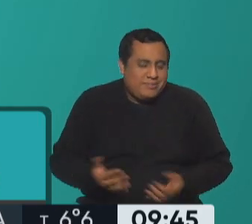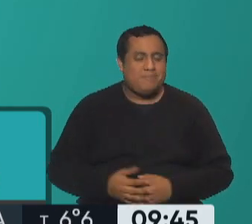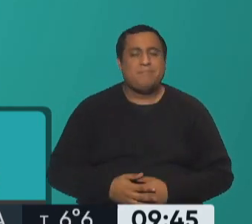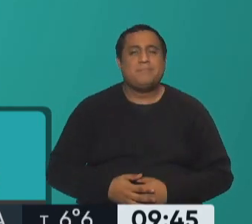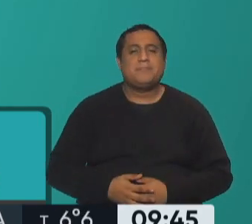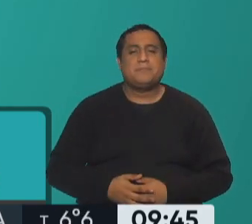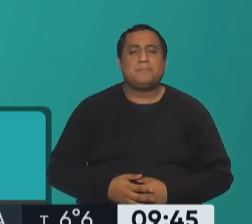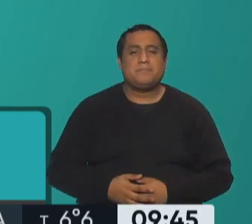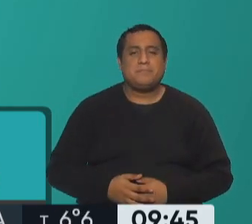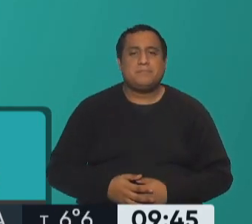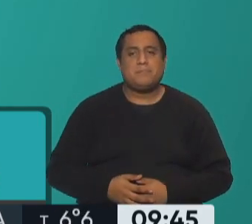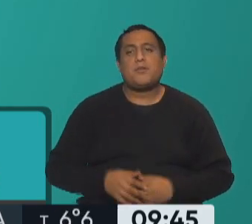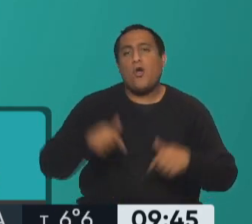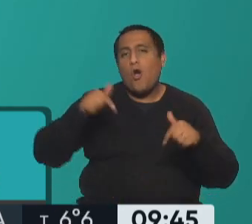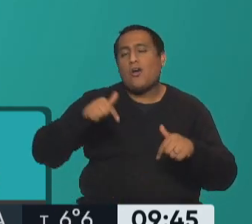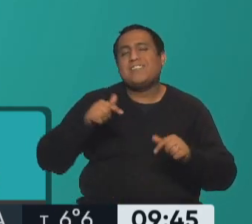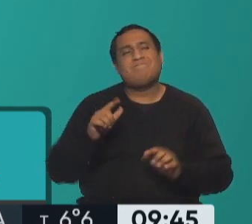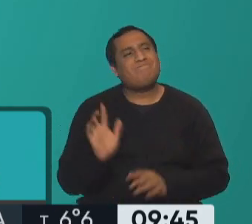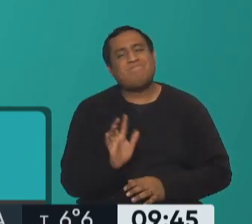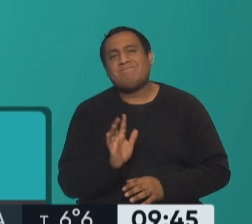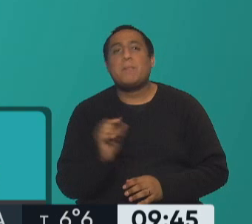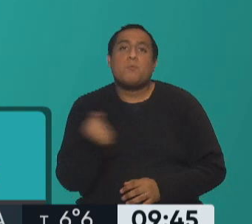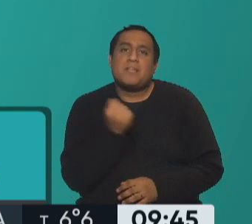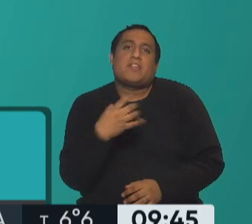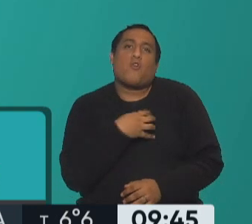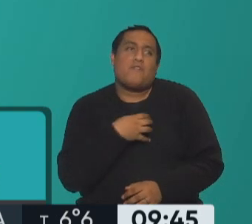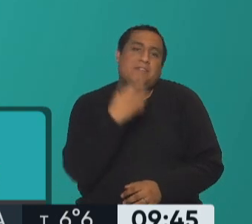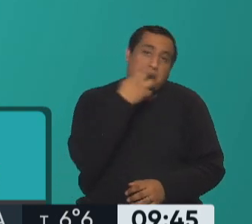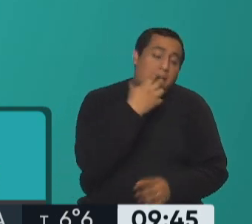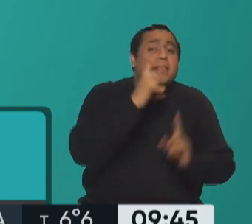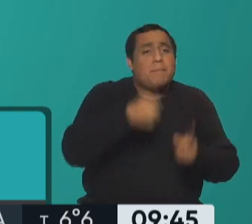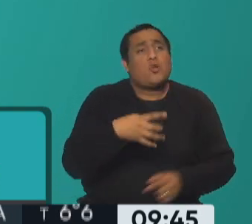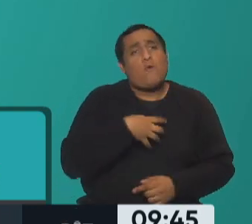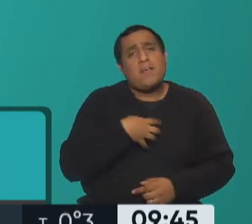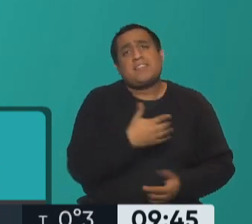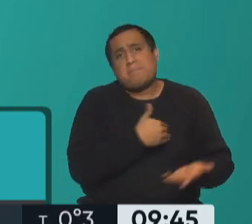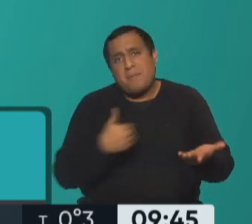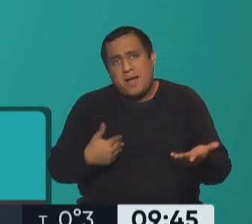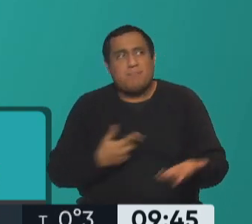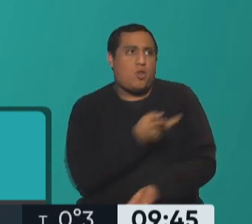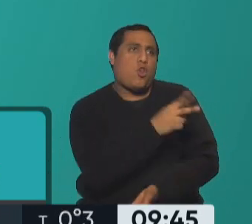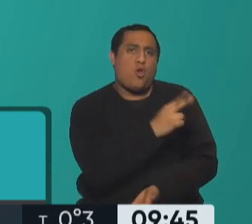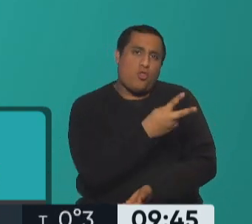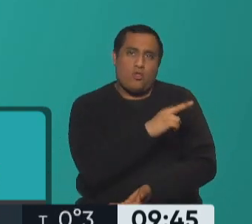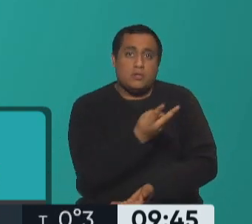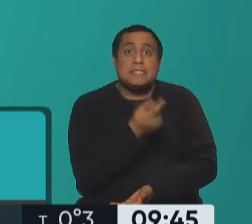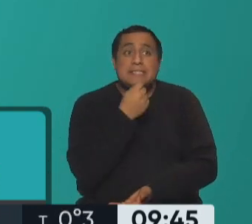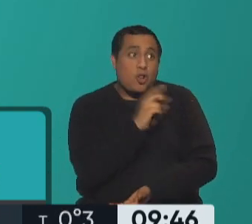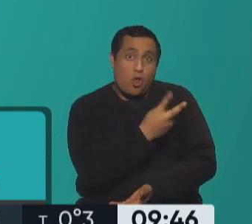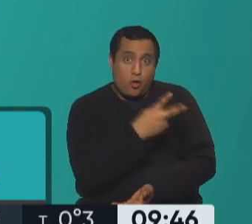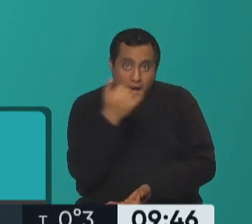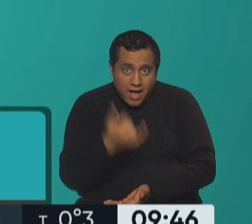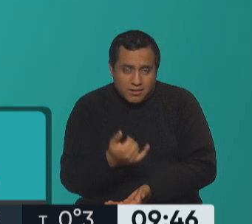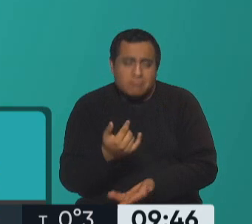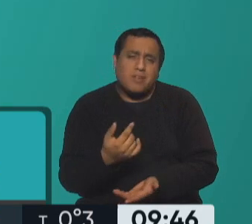Sí. Y hoy sabemos que está bueno que confíen en mi papá y en la mamá, en los dos progenitores que tienen la suerte de tener dos, que